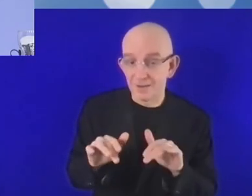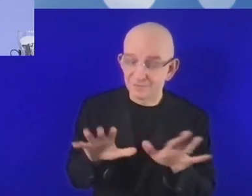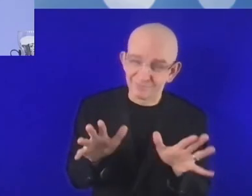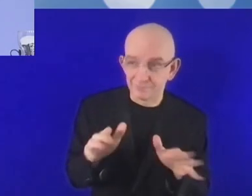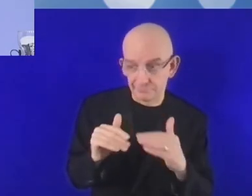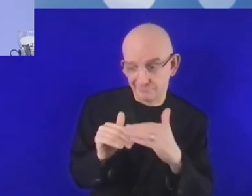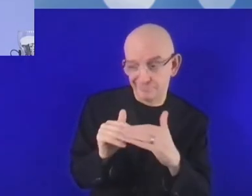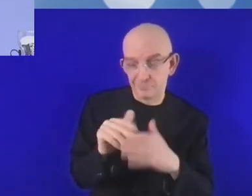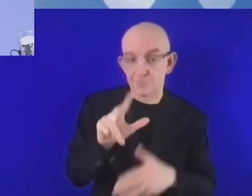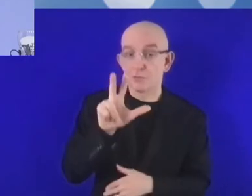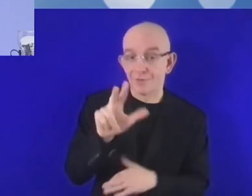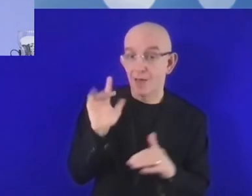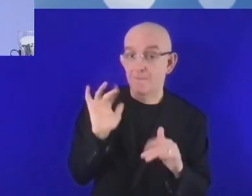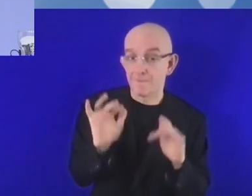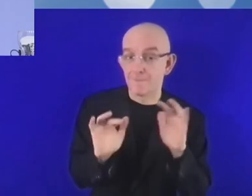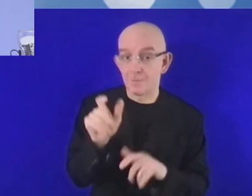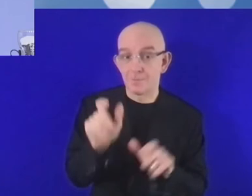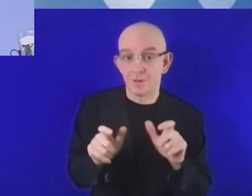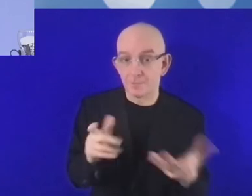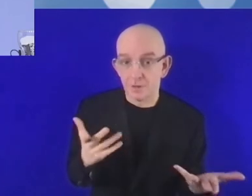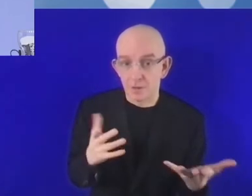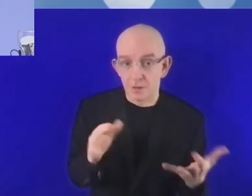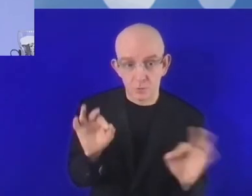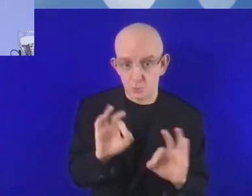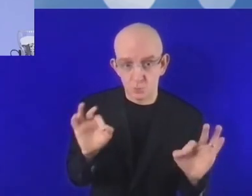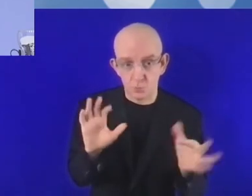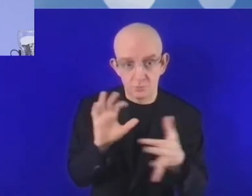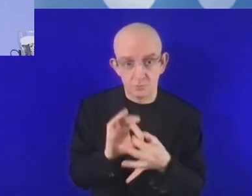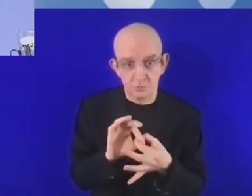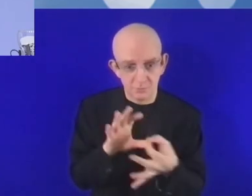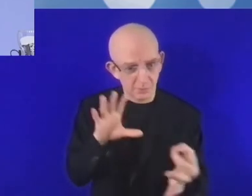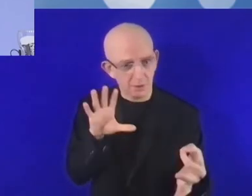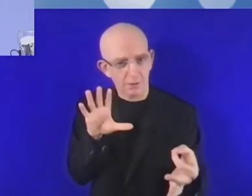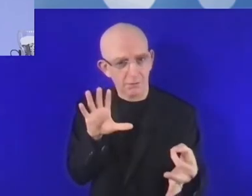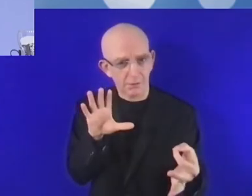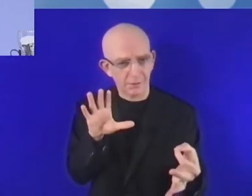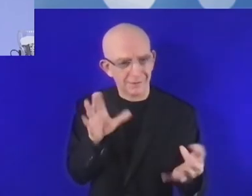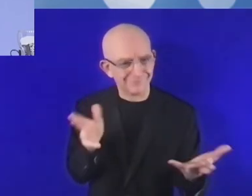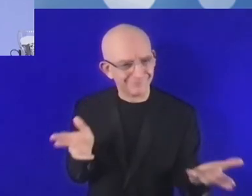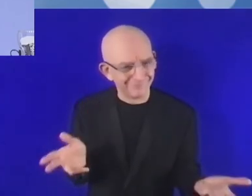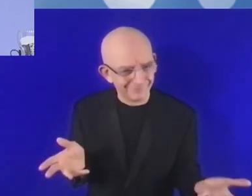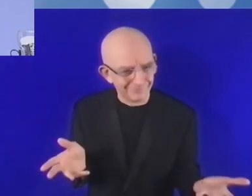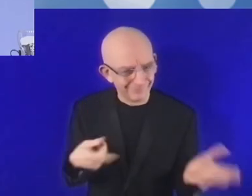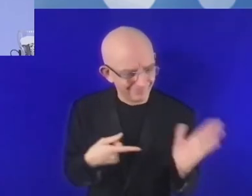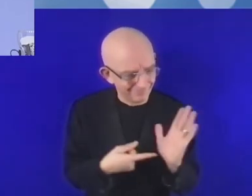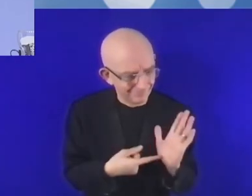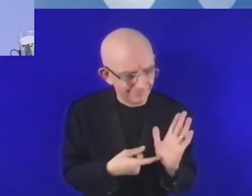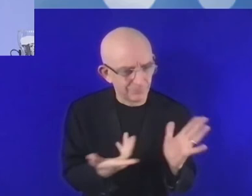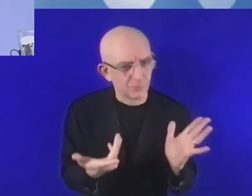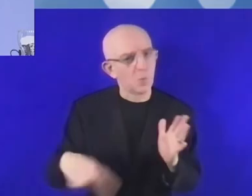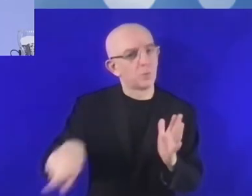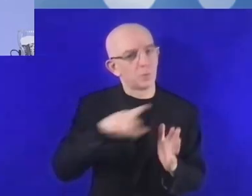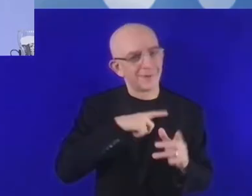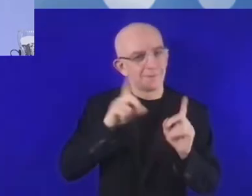práctica todavía hay casi 3.000 millones de personas que no están conectadas a la red. Es decir, tienen menos